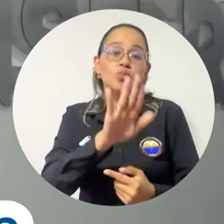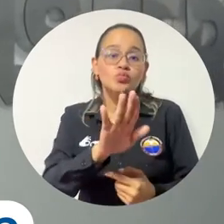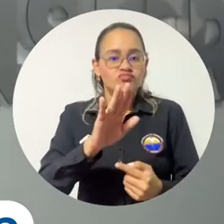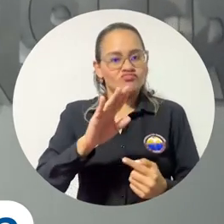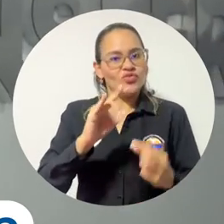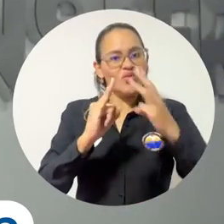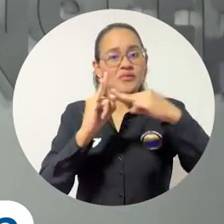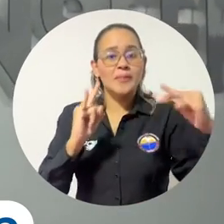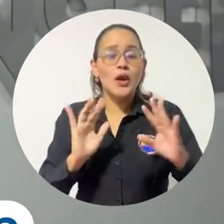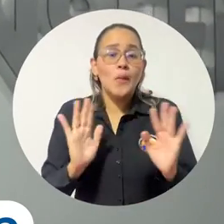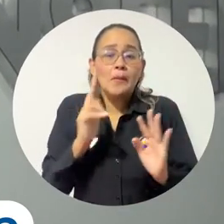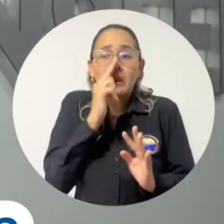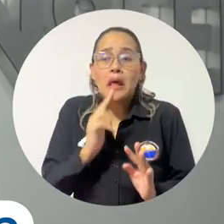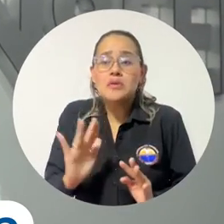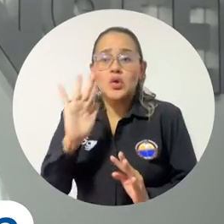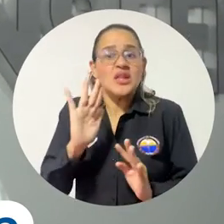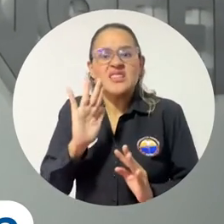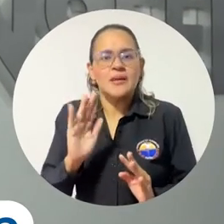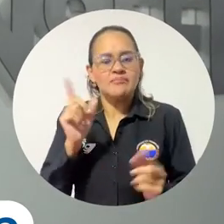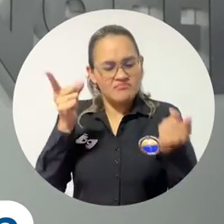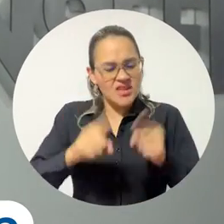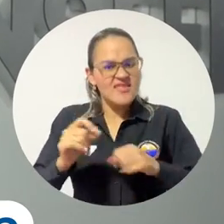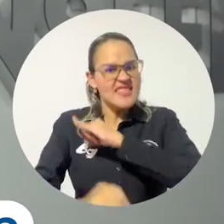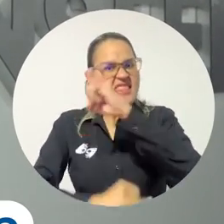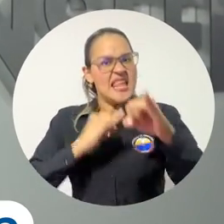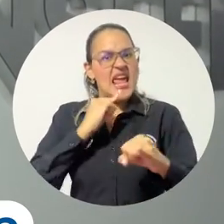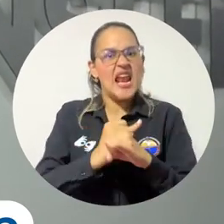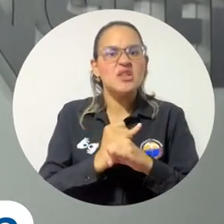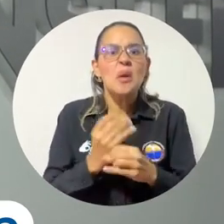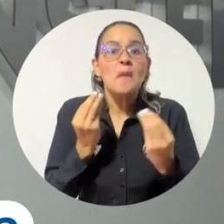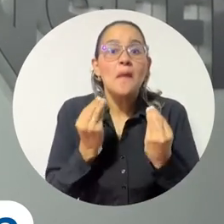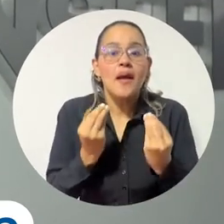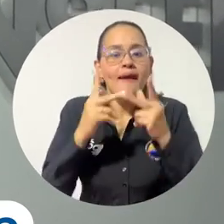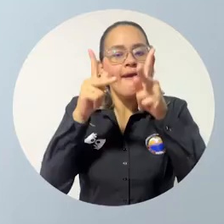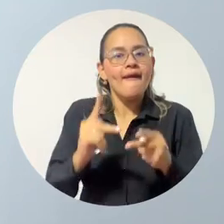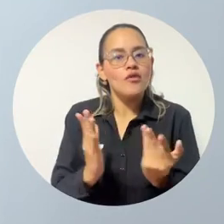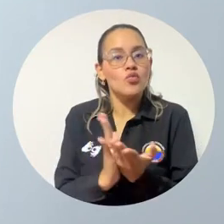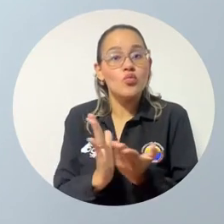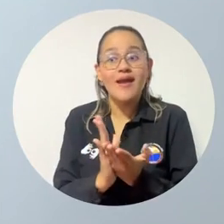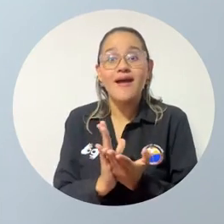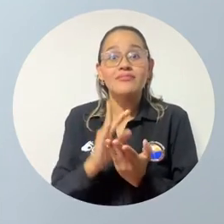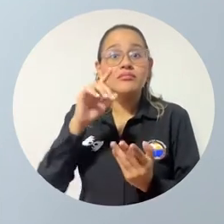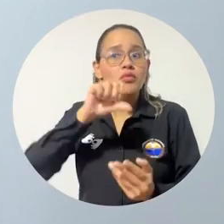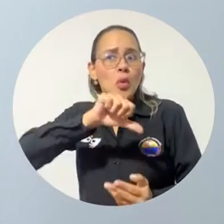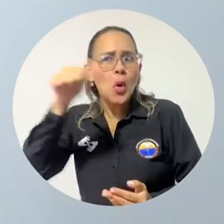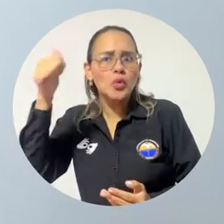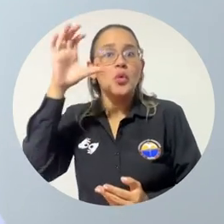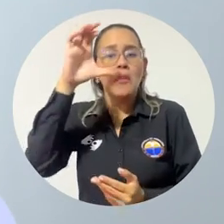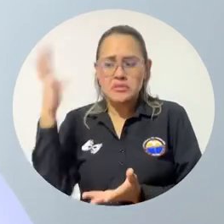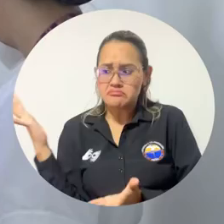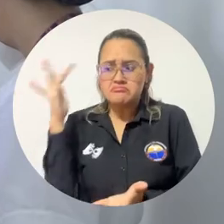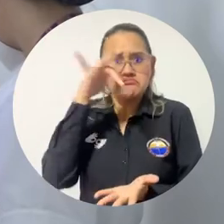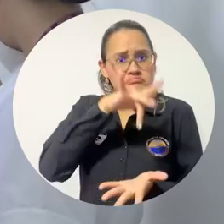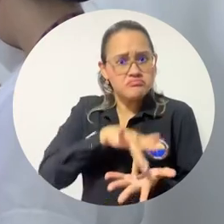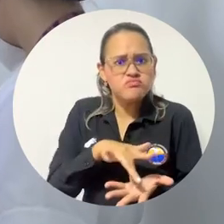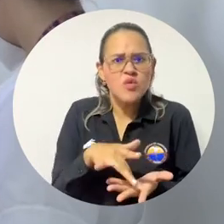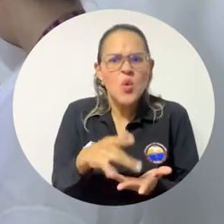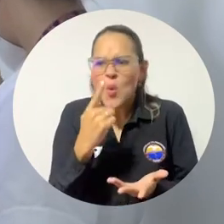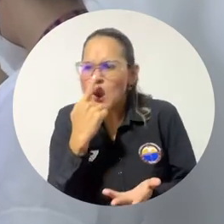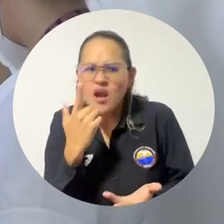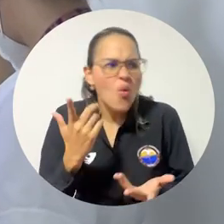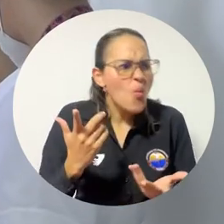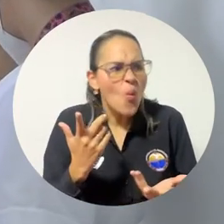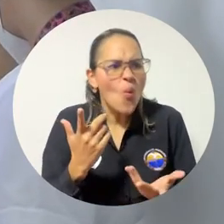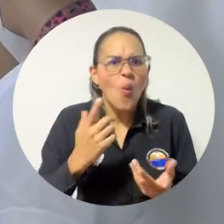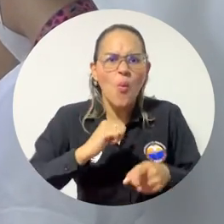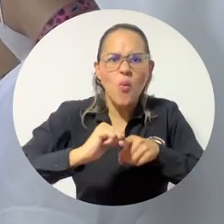internacional, a innovarla para que vengan también de afuera esos estudiantes a fortalecerse y a prepararse y a